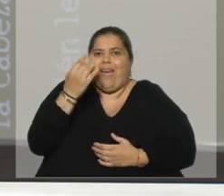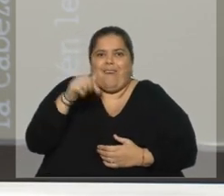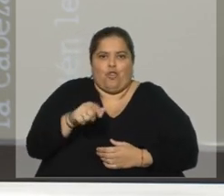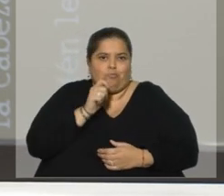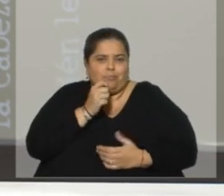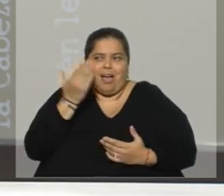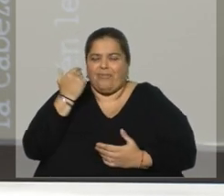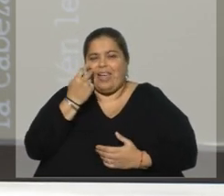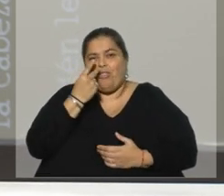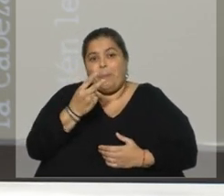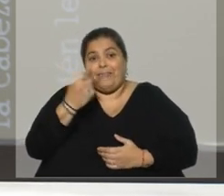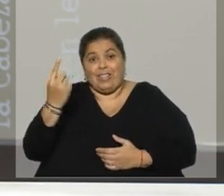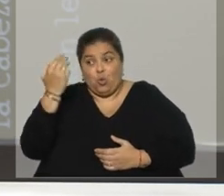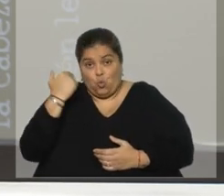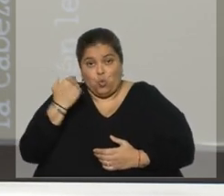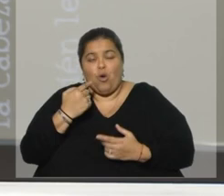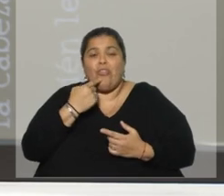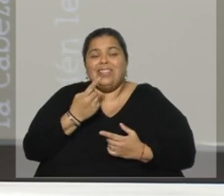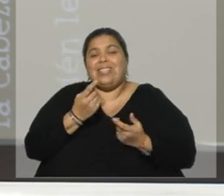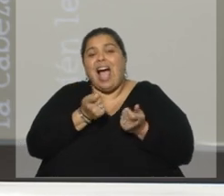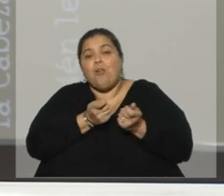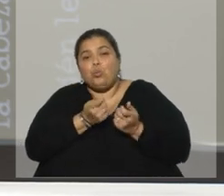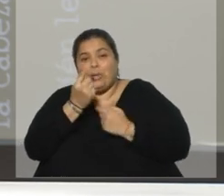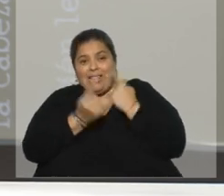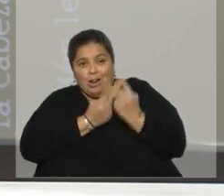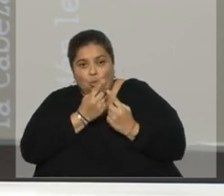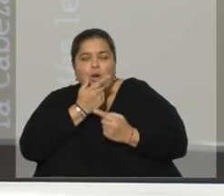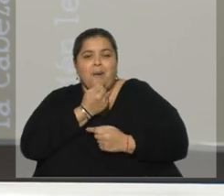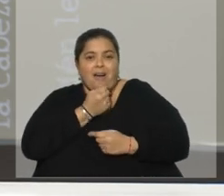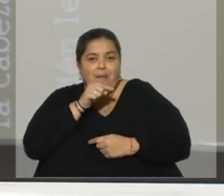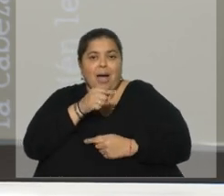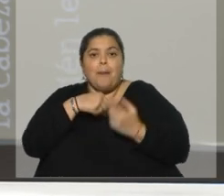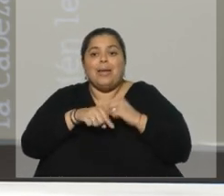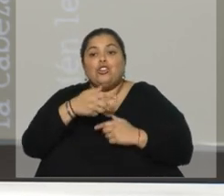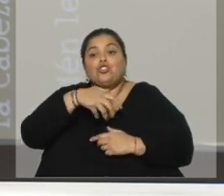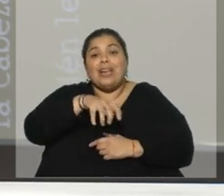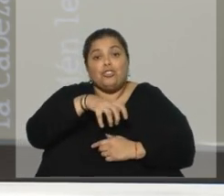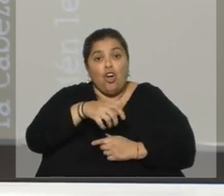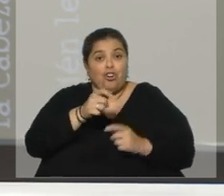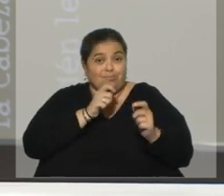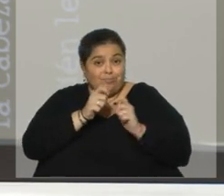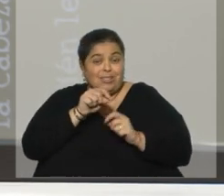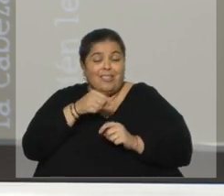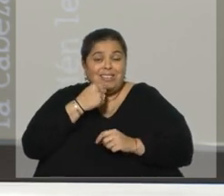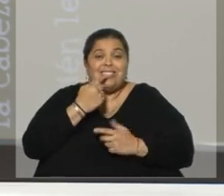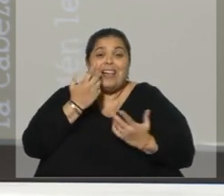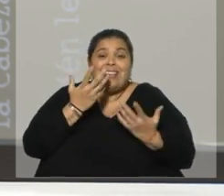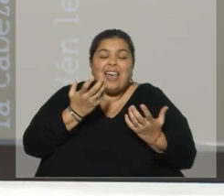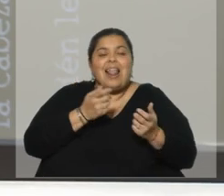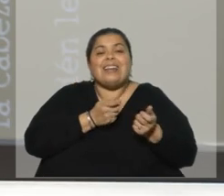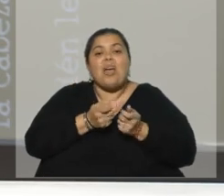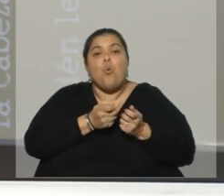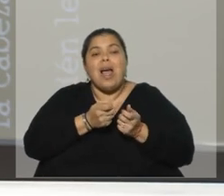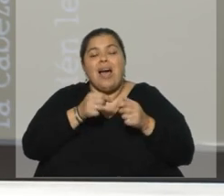2021 que se entiende que ha, por un lado, hecho algunos ajustes que podría facilitar, pero de todos modos el sector se sigue pidiendo que haya una regularización